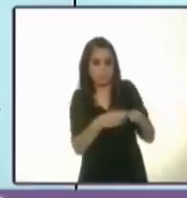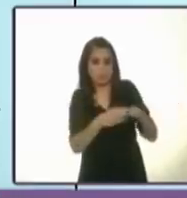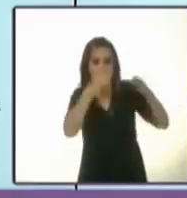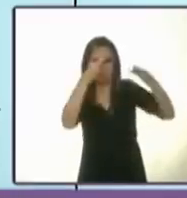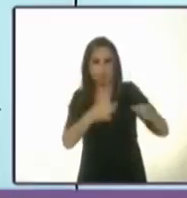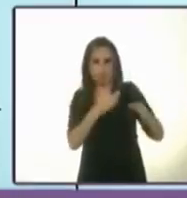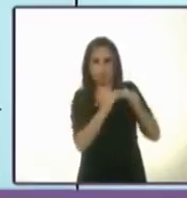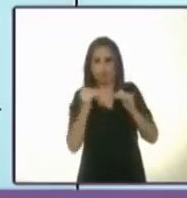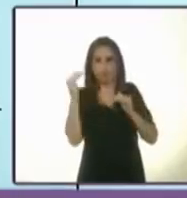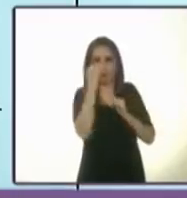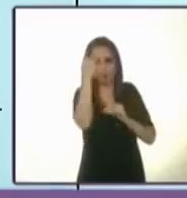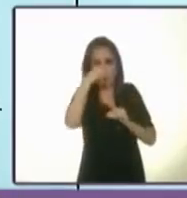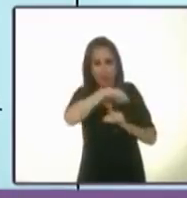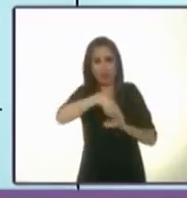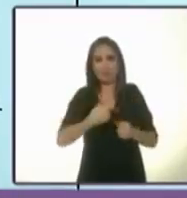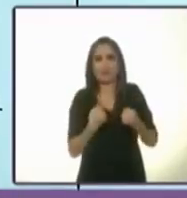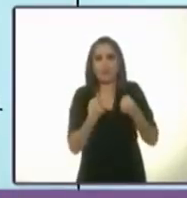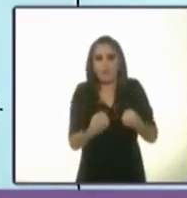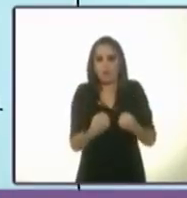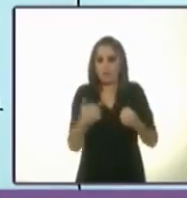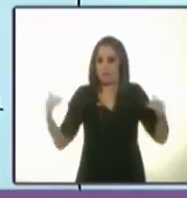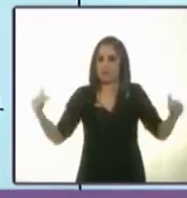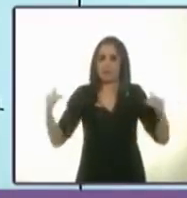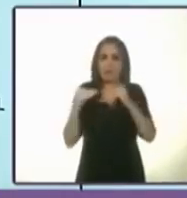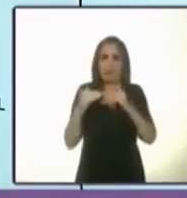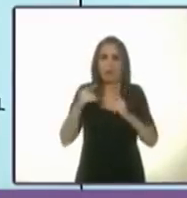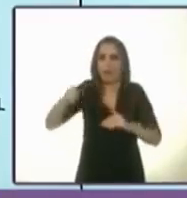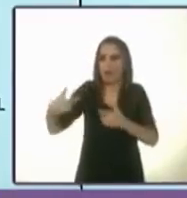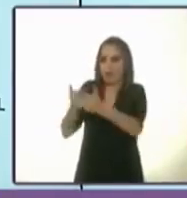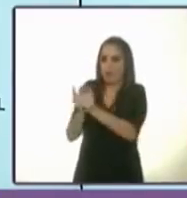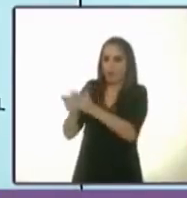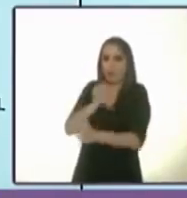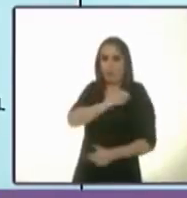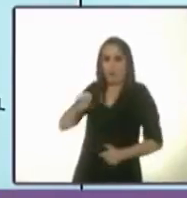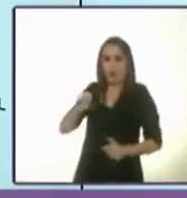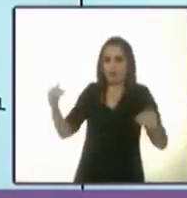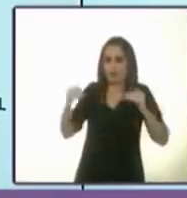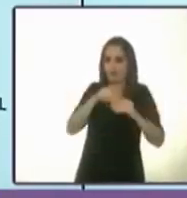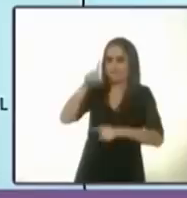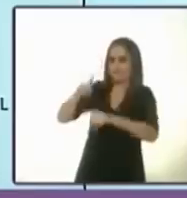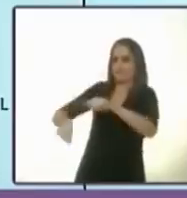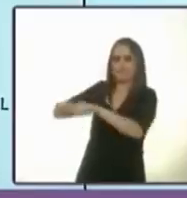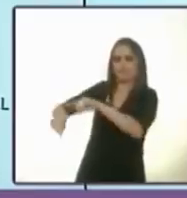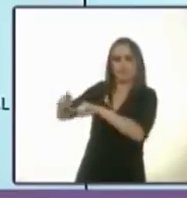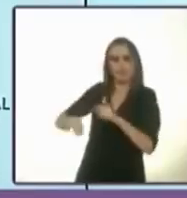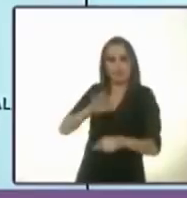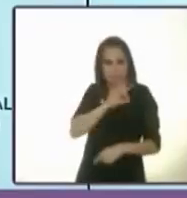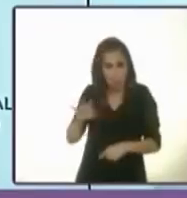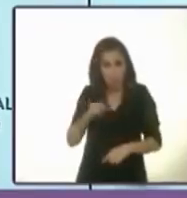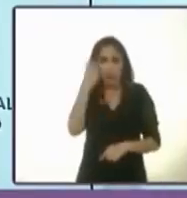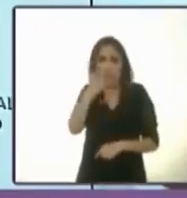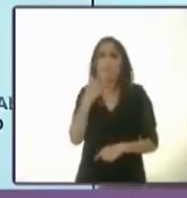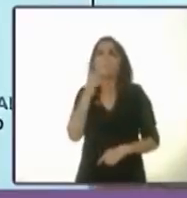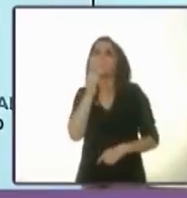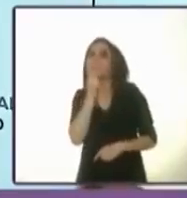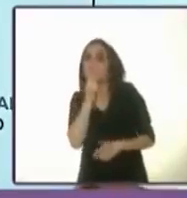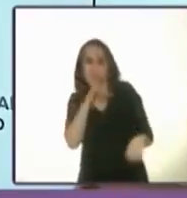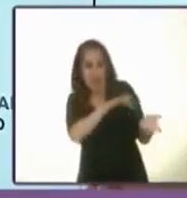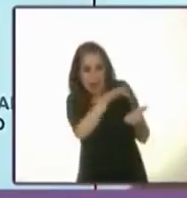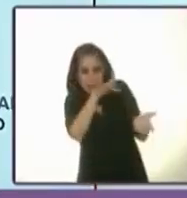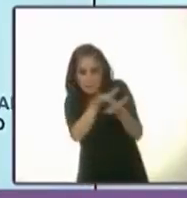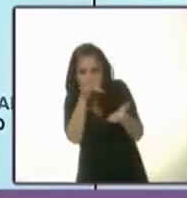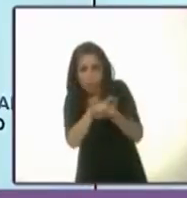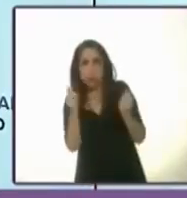la misma fuerza que los delincuentes y los pueda combatir. Esa policía tiene que estar apoyada de fuerzas de